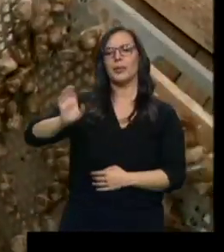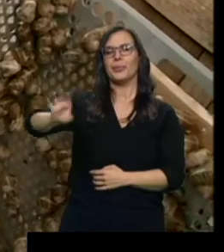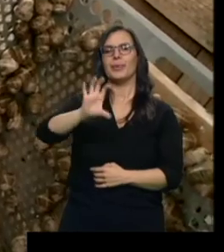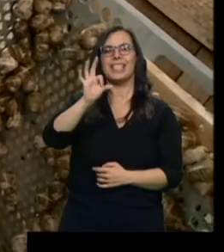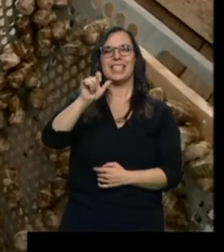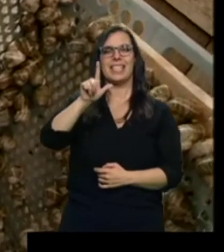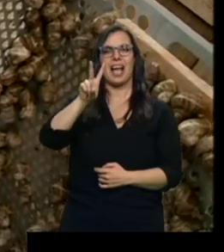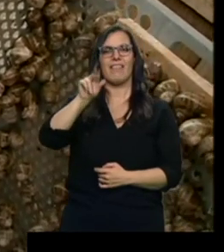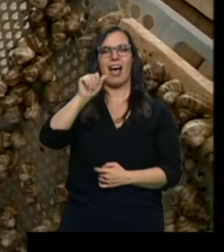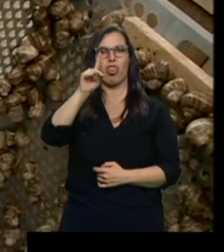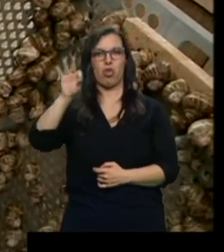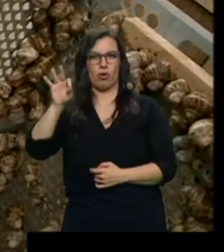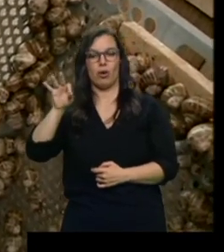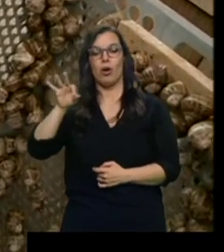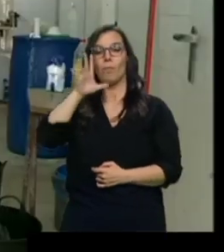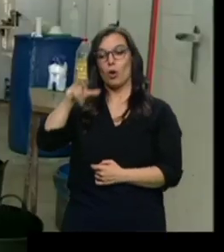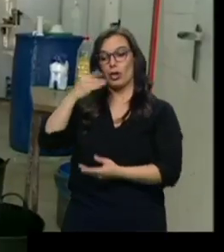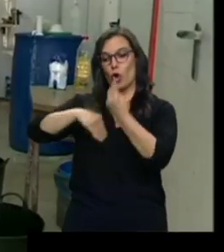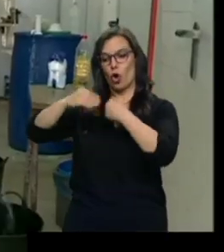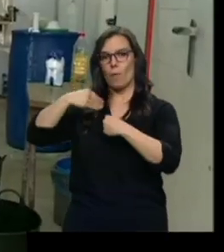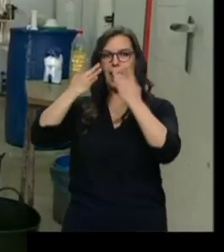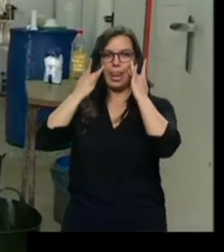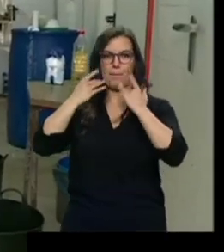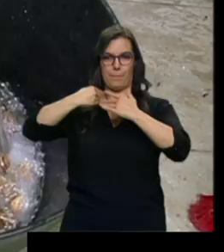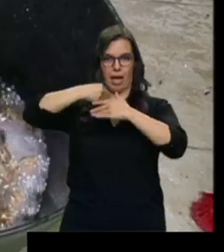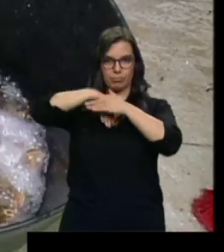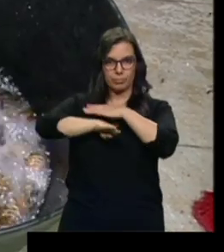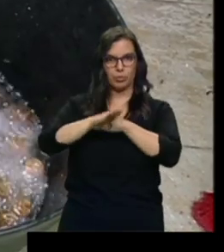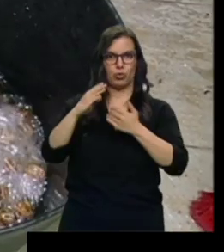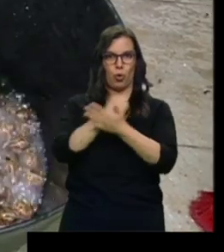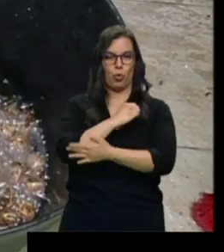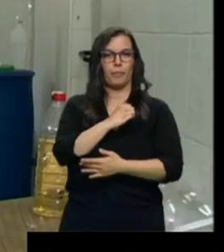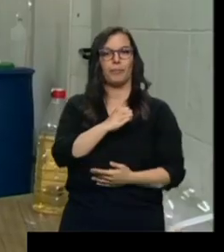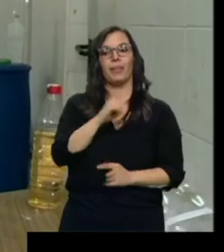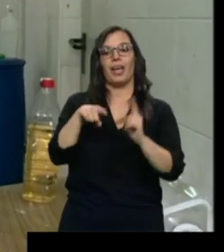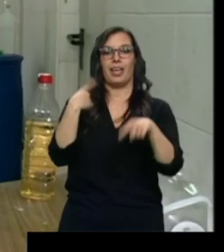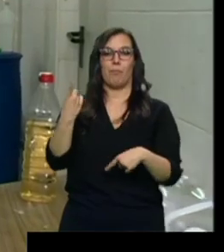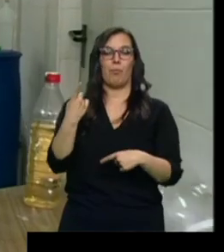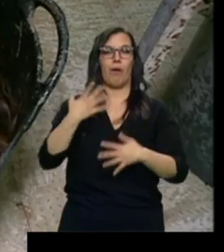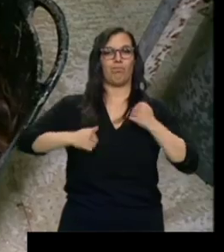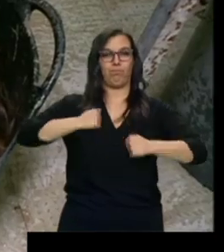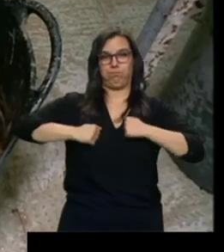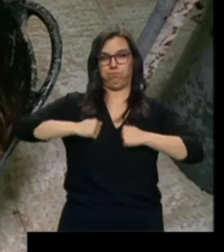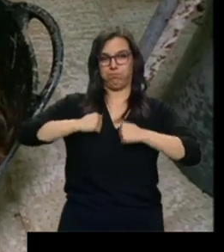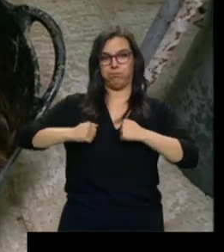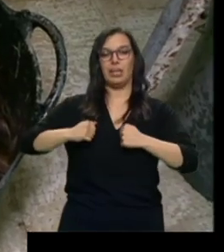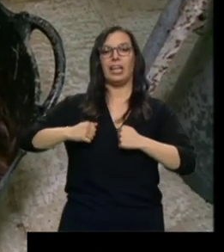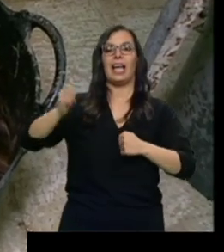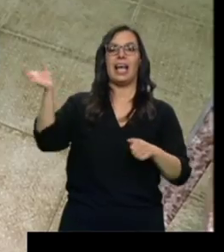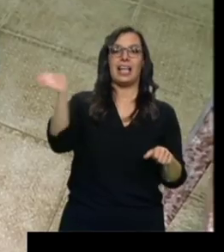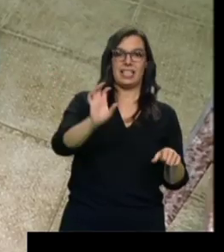salvado, al comerlo, limpia muy bien. No se libran de la hora del baño, con sal y vinagre.